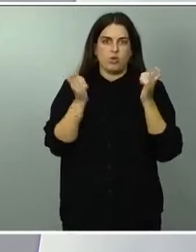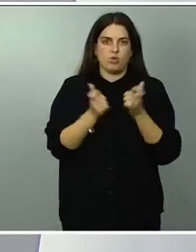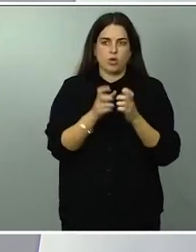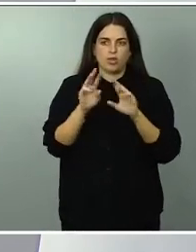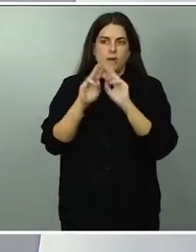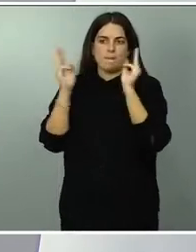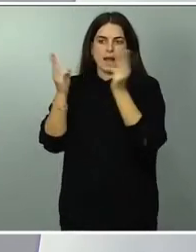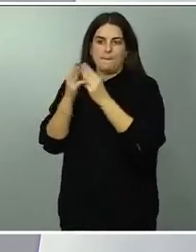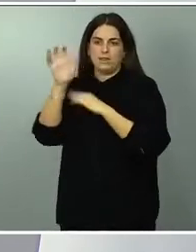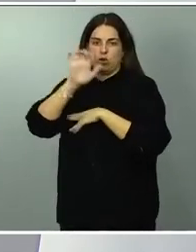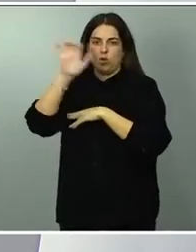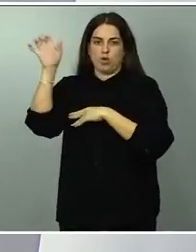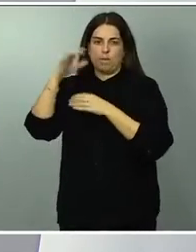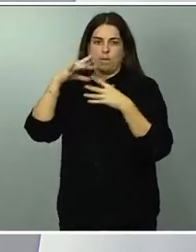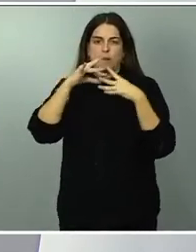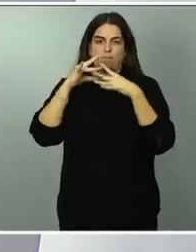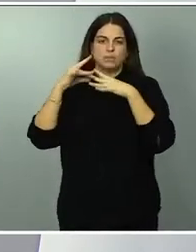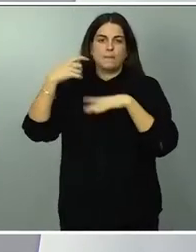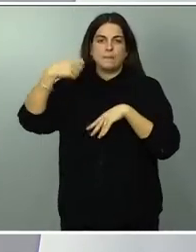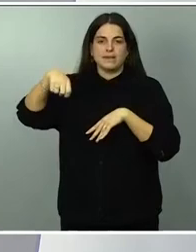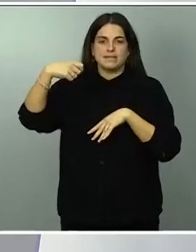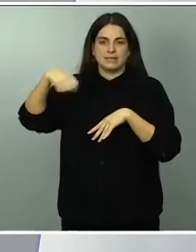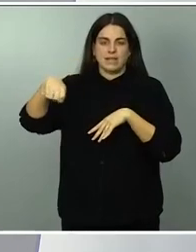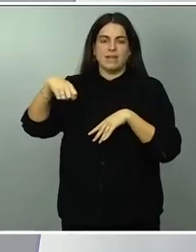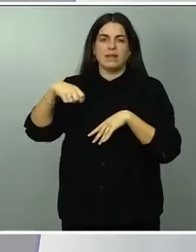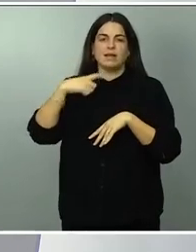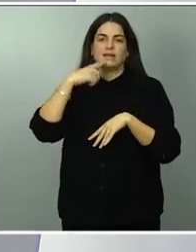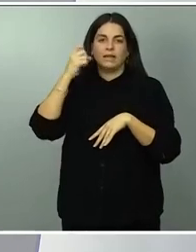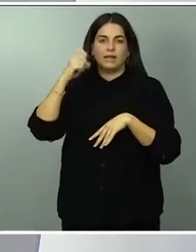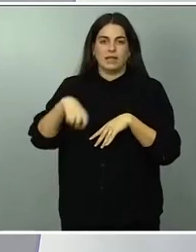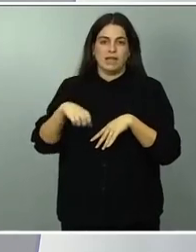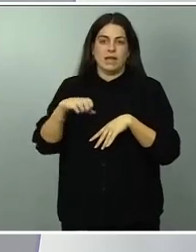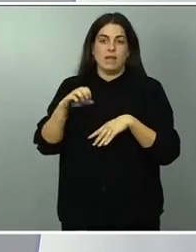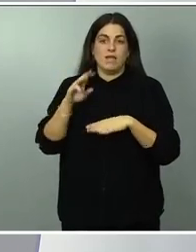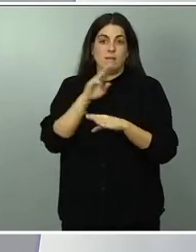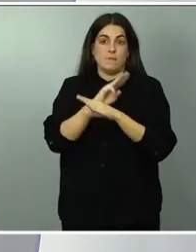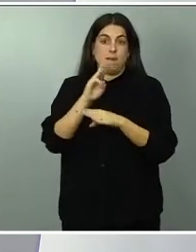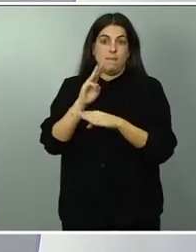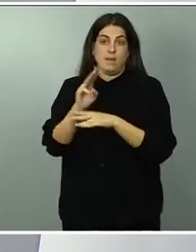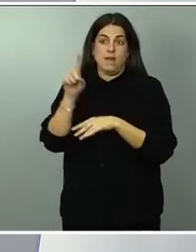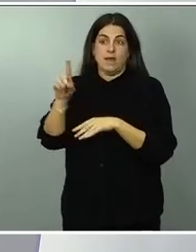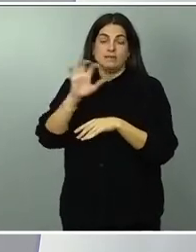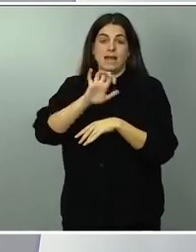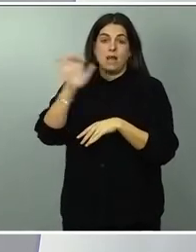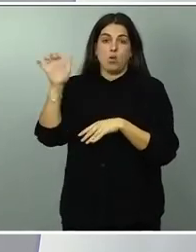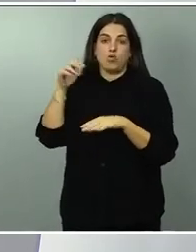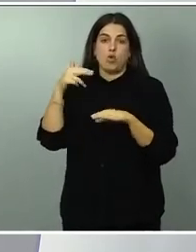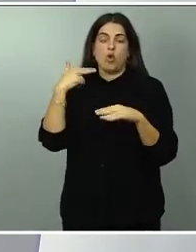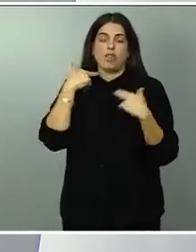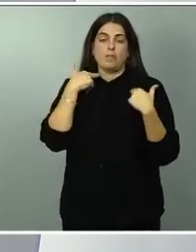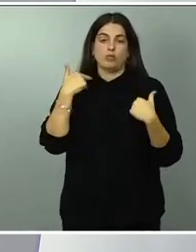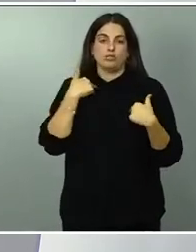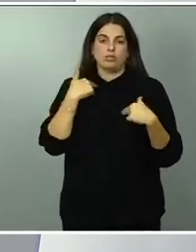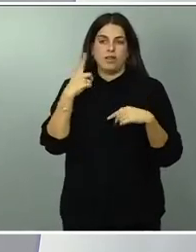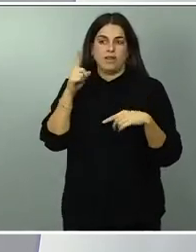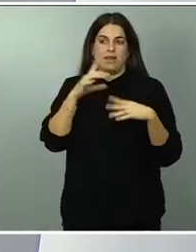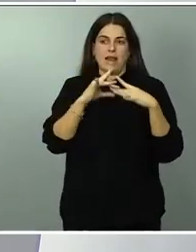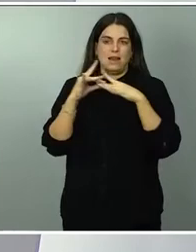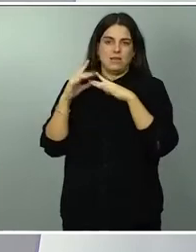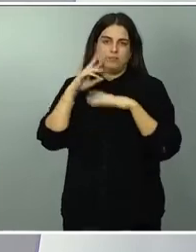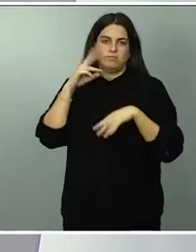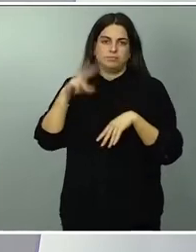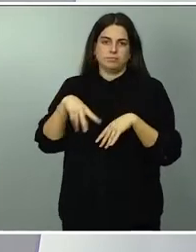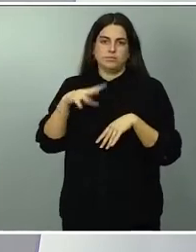presidida por la eurodiputada del Partido Popular que encabeza un número de